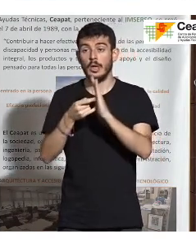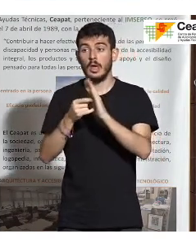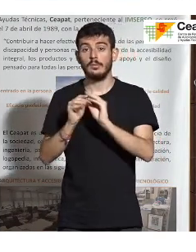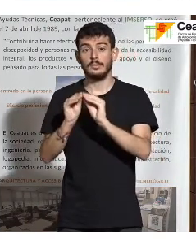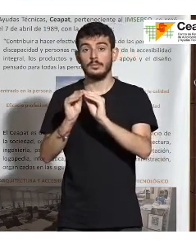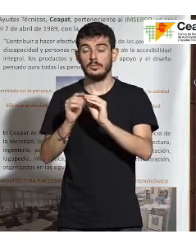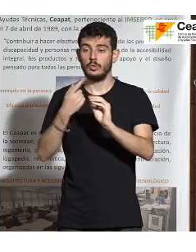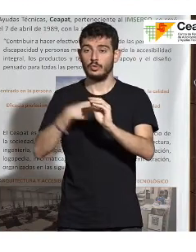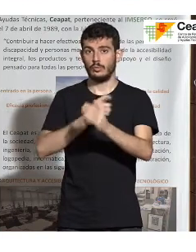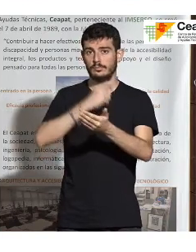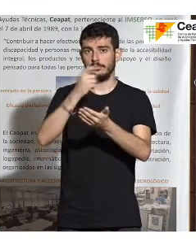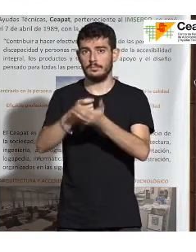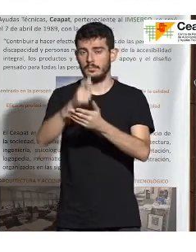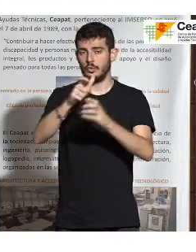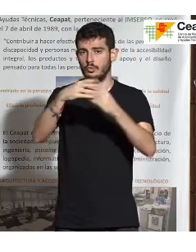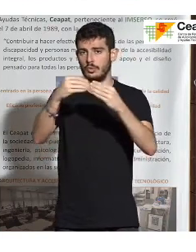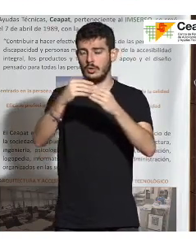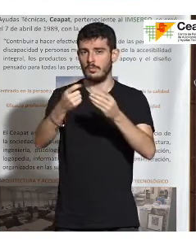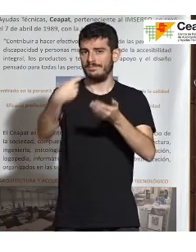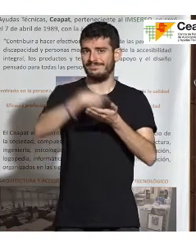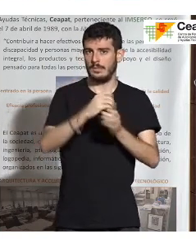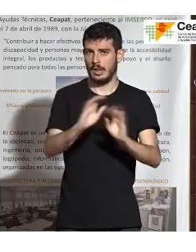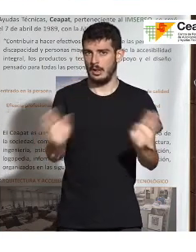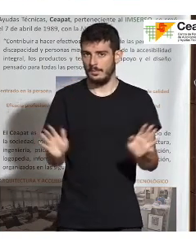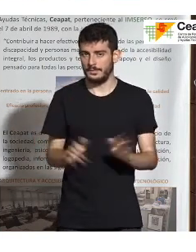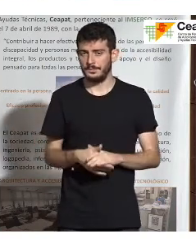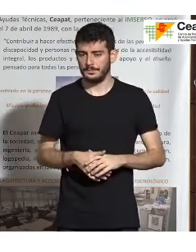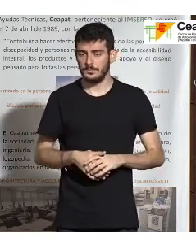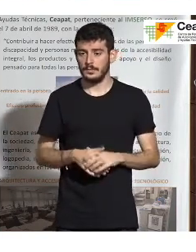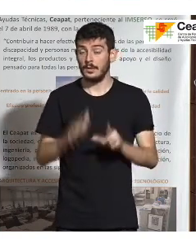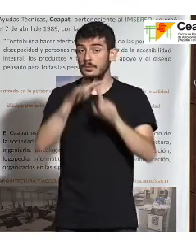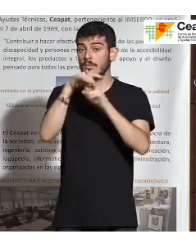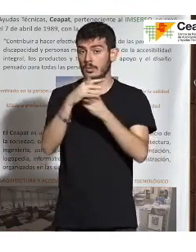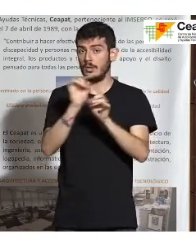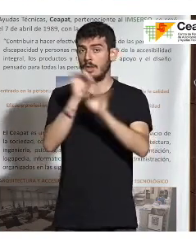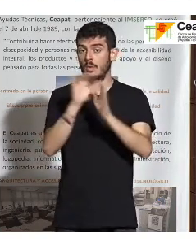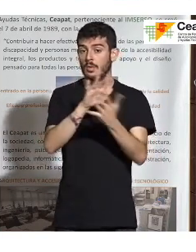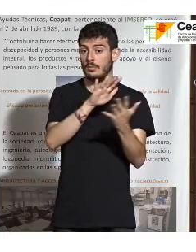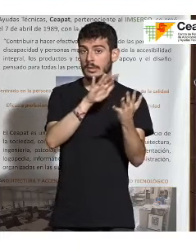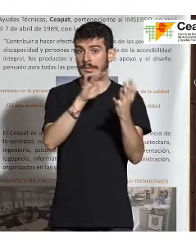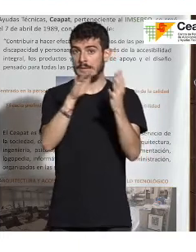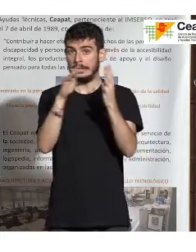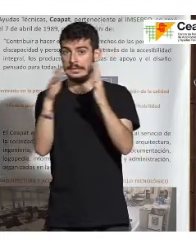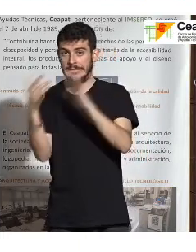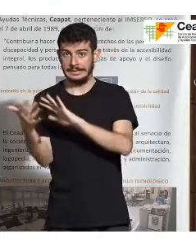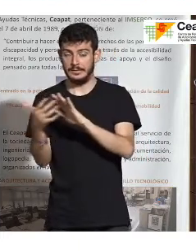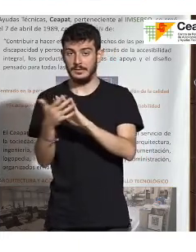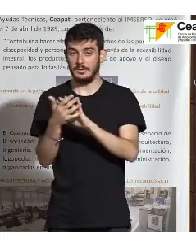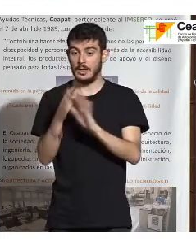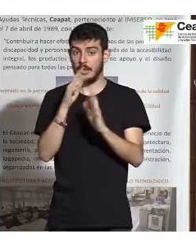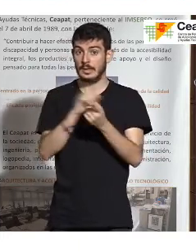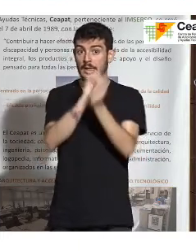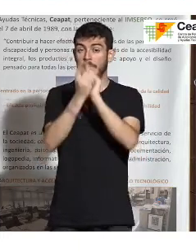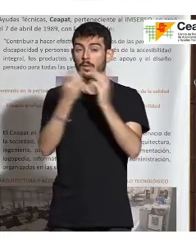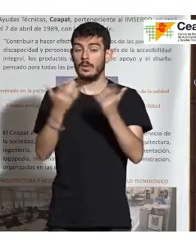de nuestro lado y no de la persona usuaria. La situación, obviamente, va a cambiar, está cambiando, en la cual pasaremos de estos